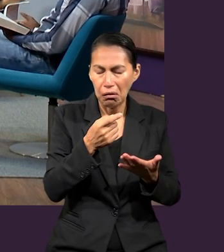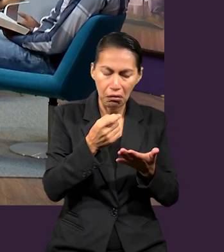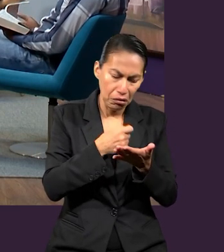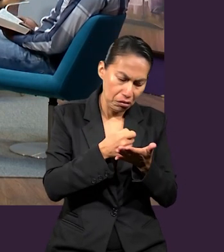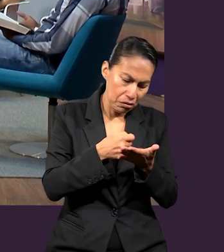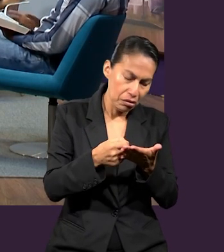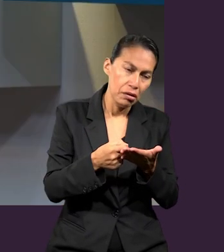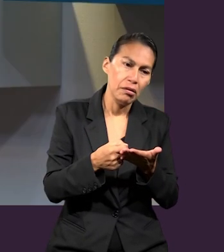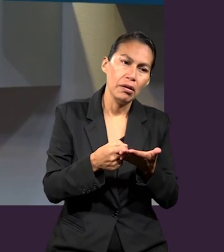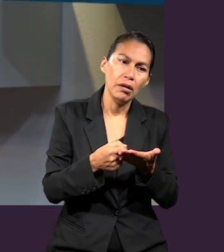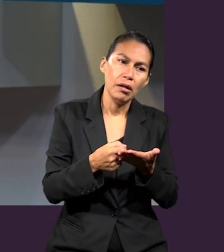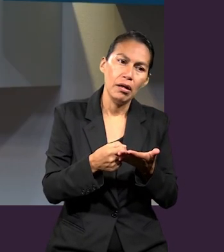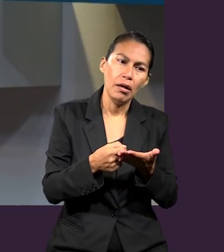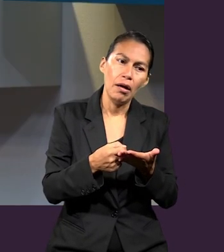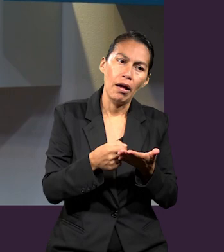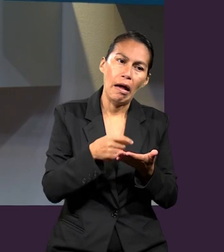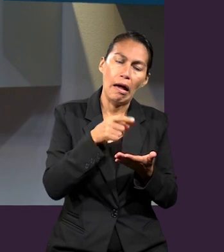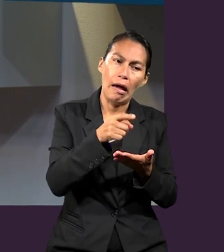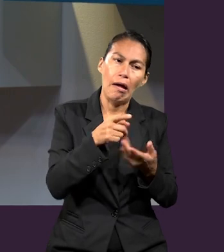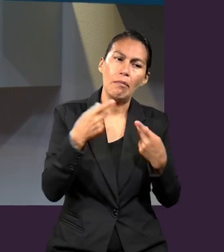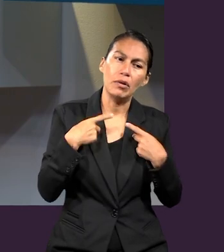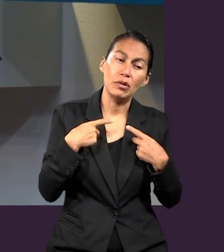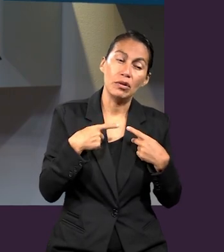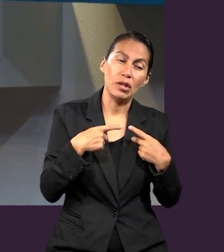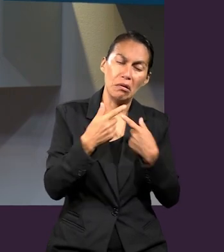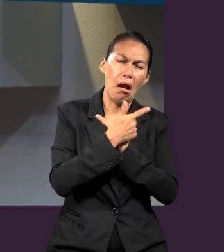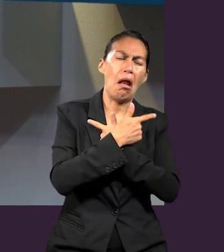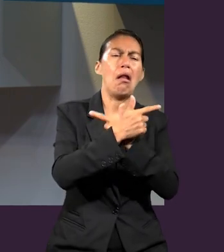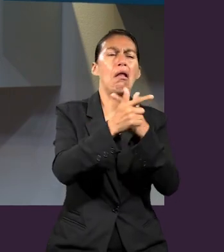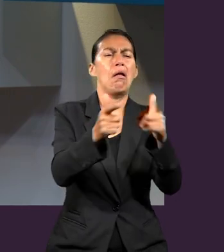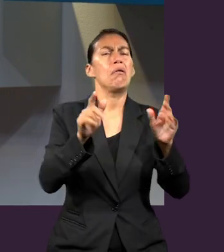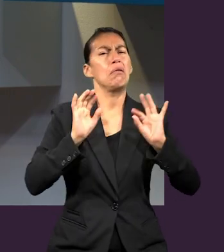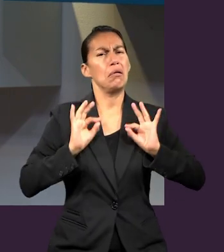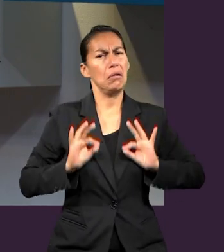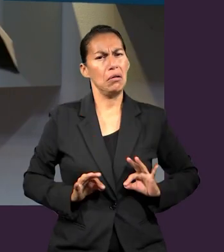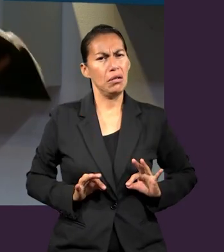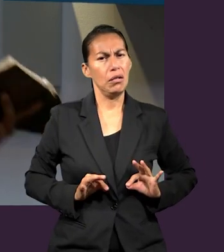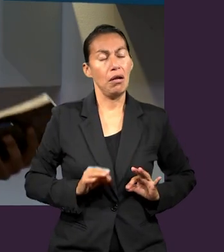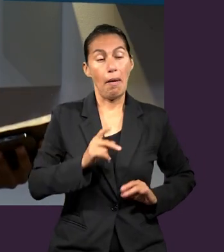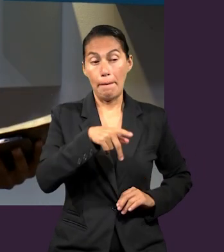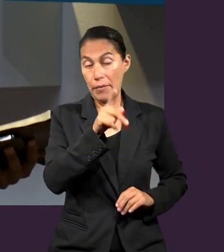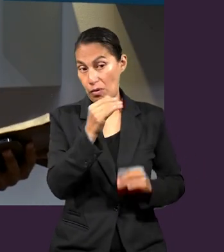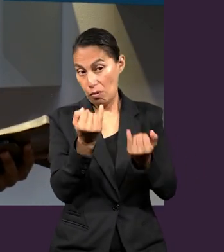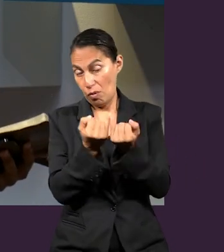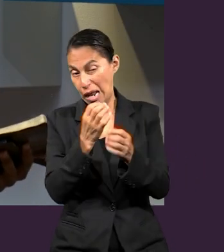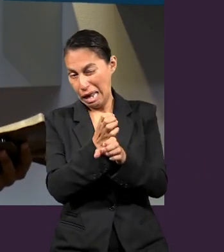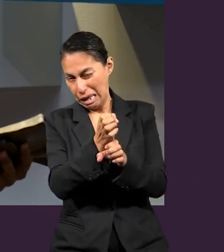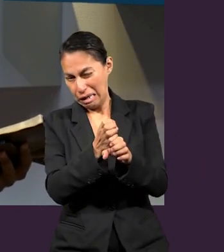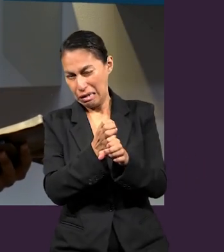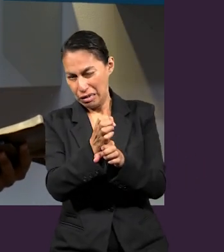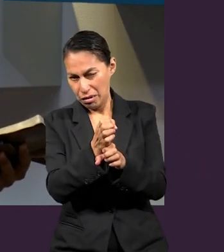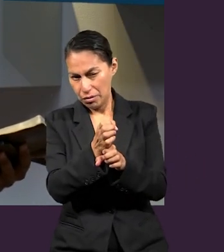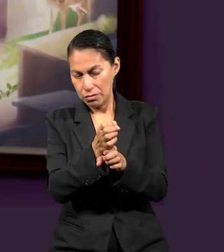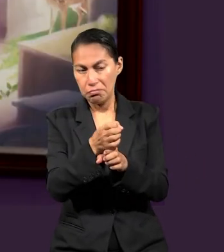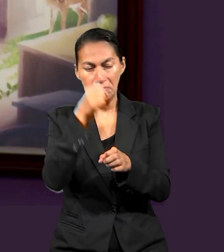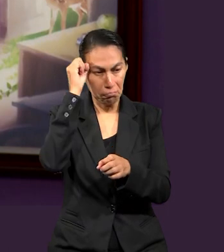Él le escribe a los que están en libertad, pero también le escribe a los esclavos.